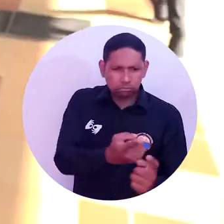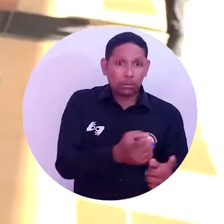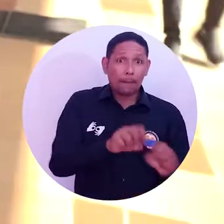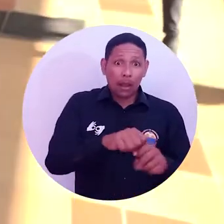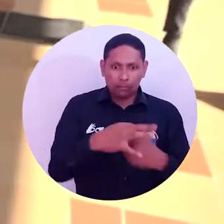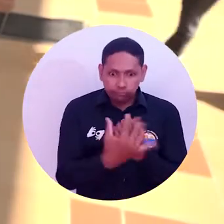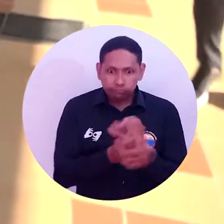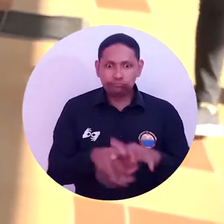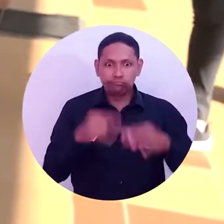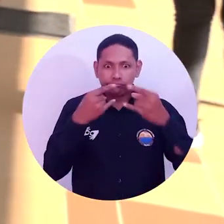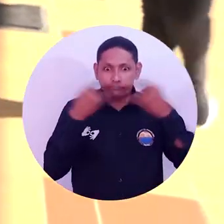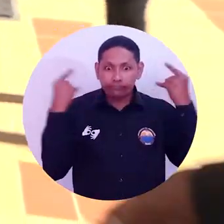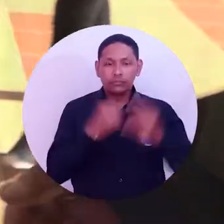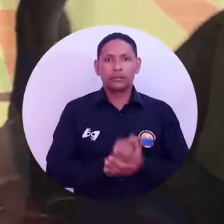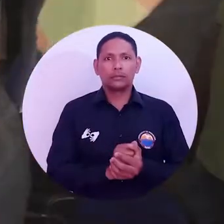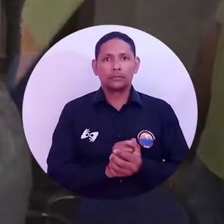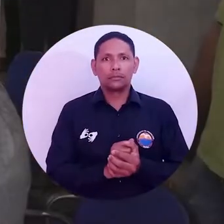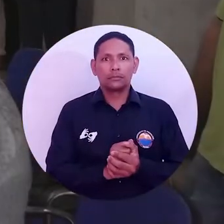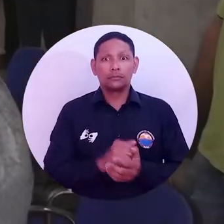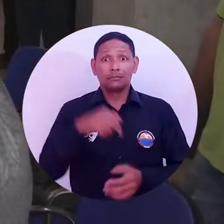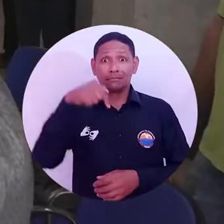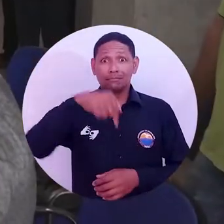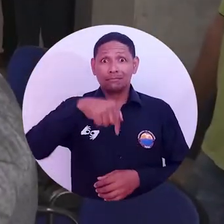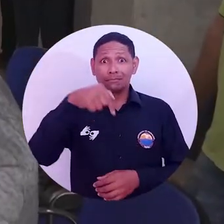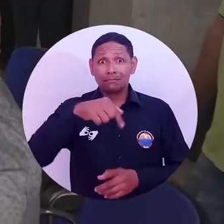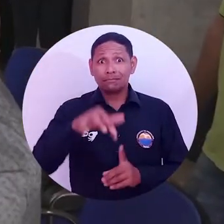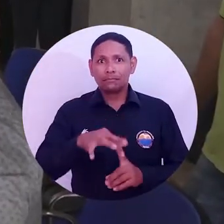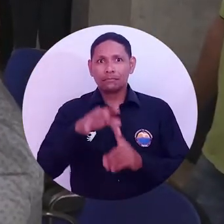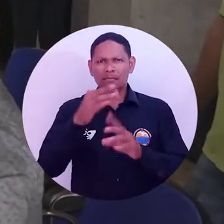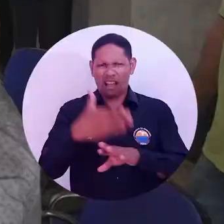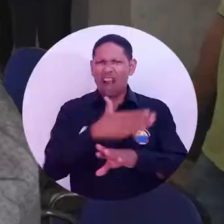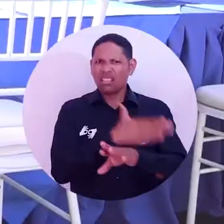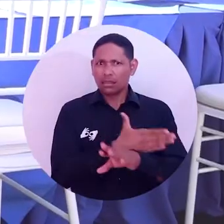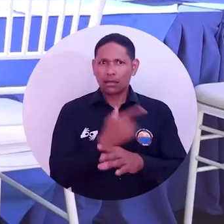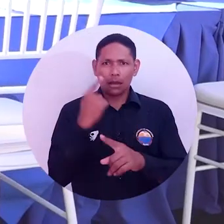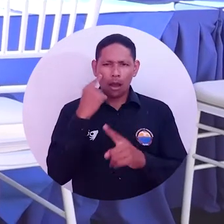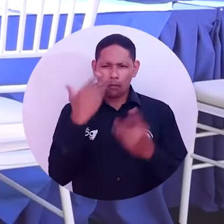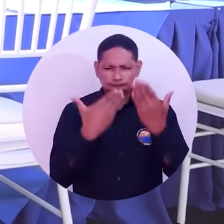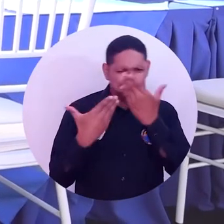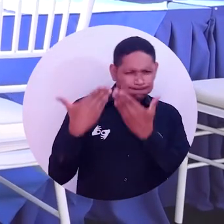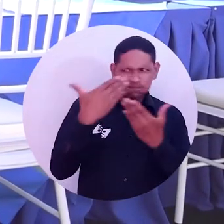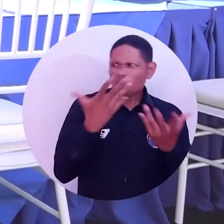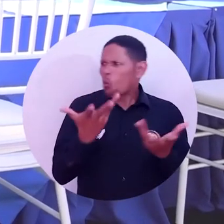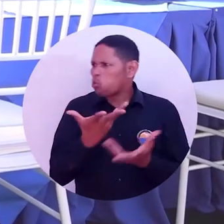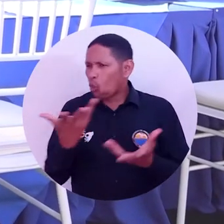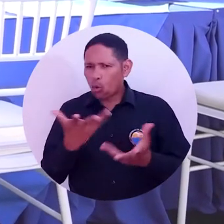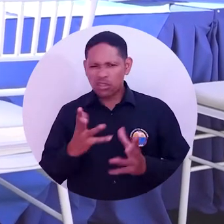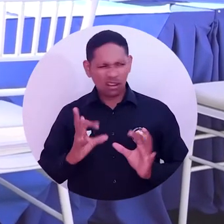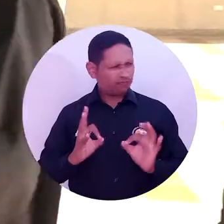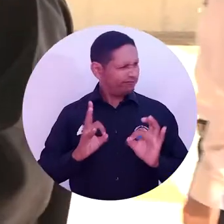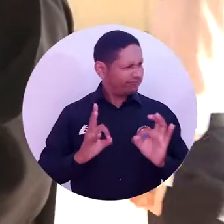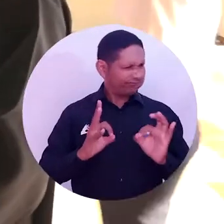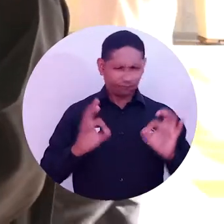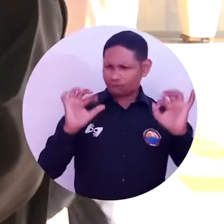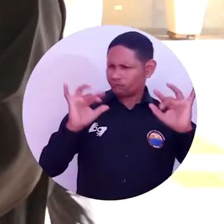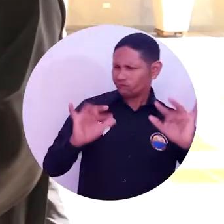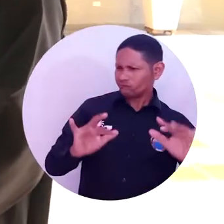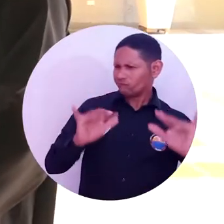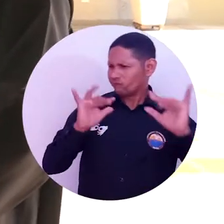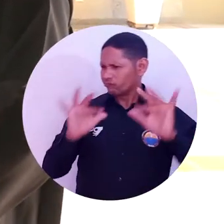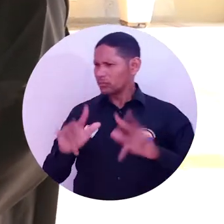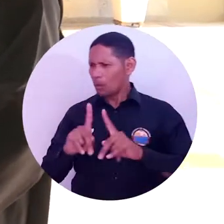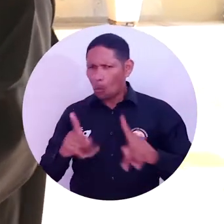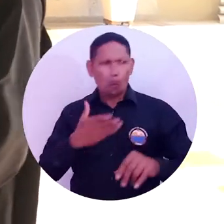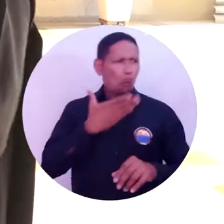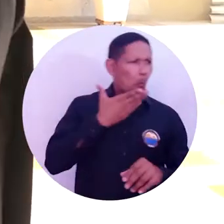bioseguridad. Para la realización de este evento se hizo el análisis de los espacios donde se podían